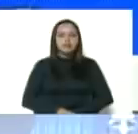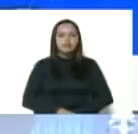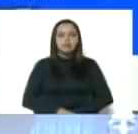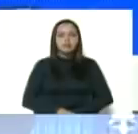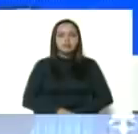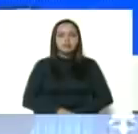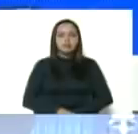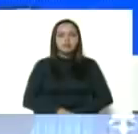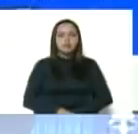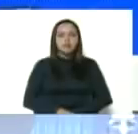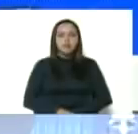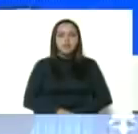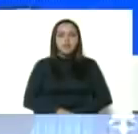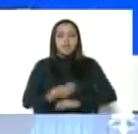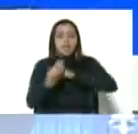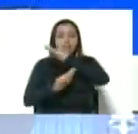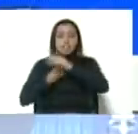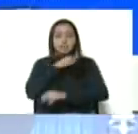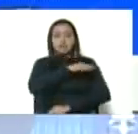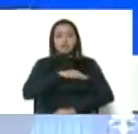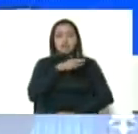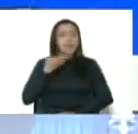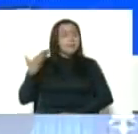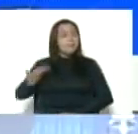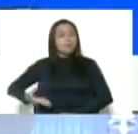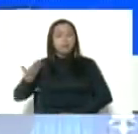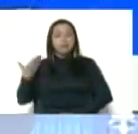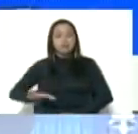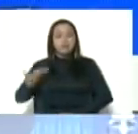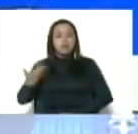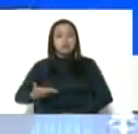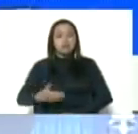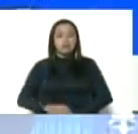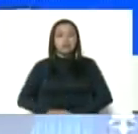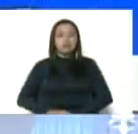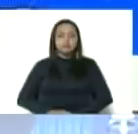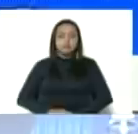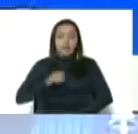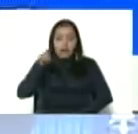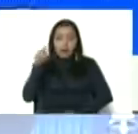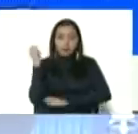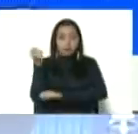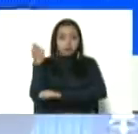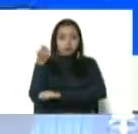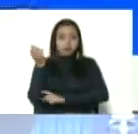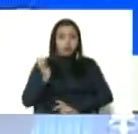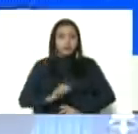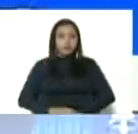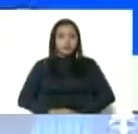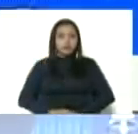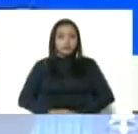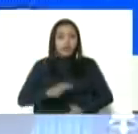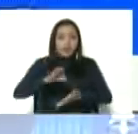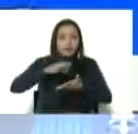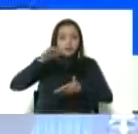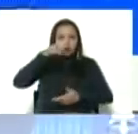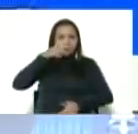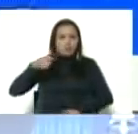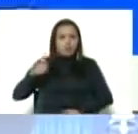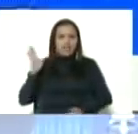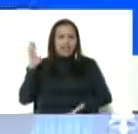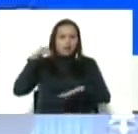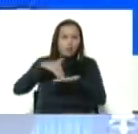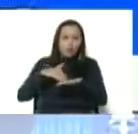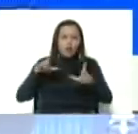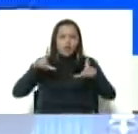Y las bases de misiones son fundamentales. Fíjense ustedes, ahí en Apure, ese espíritu popular en Aragua, en La